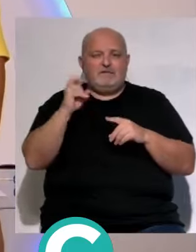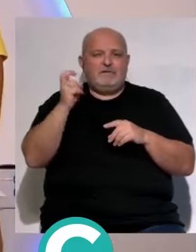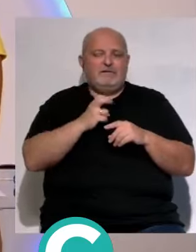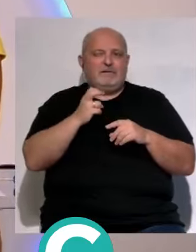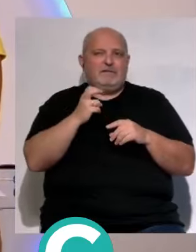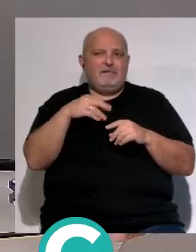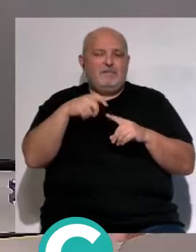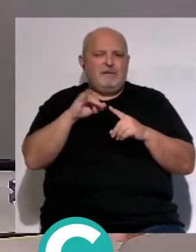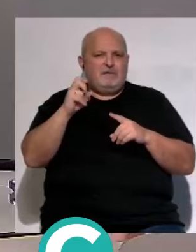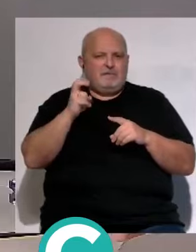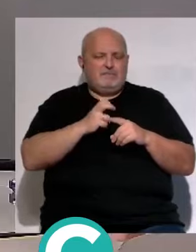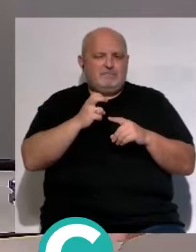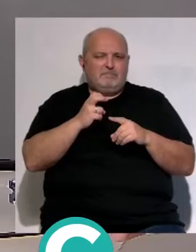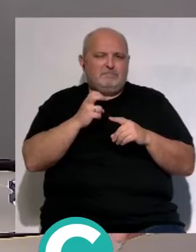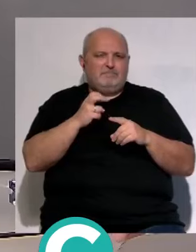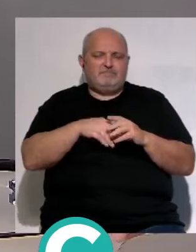presupuesto